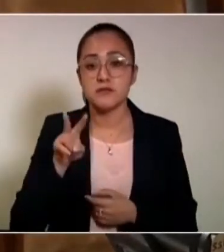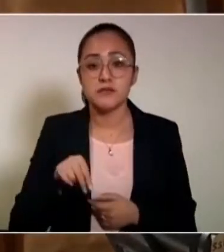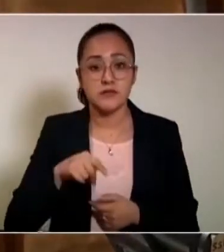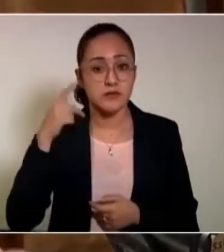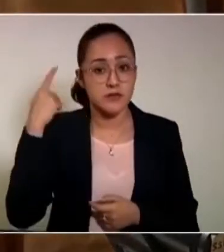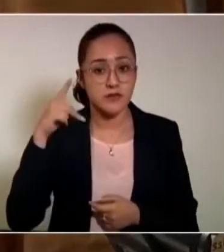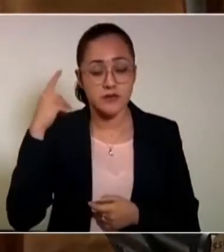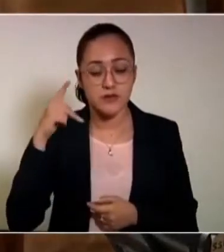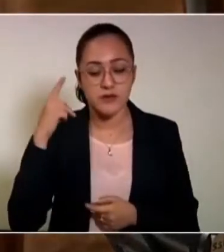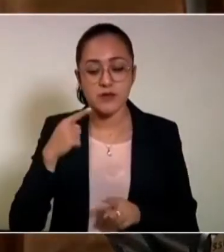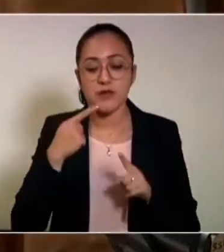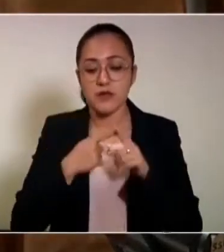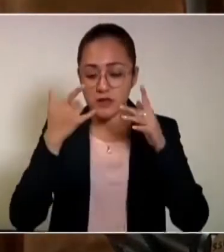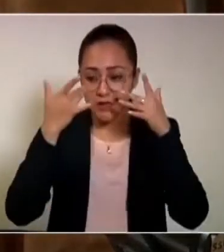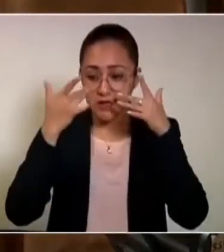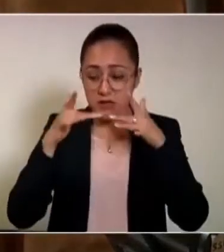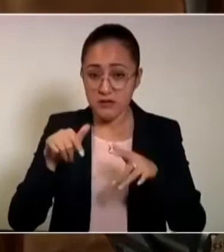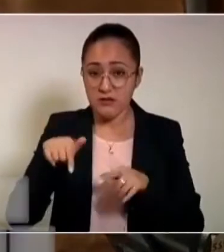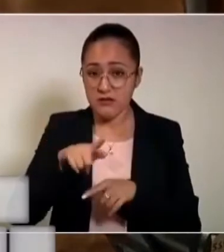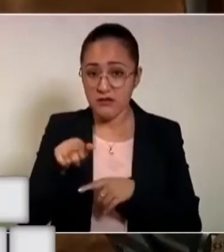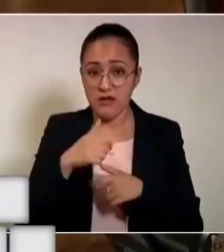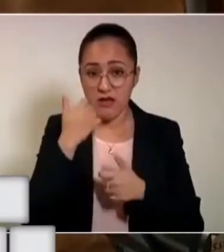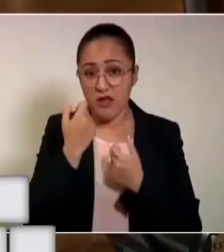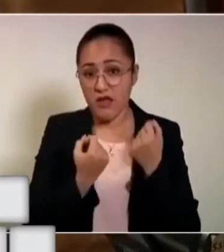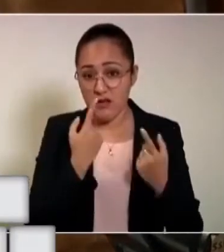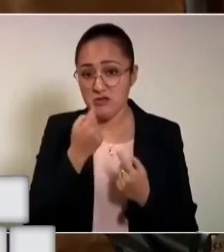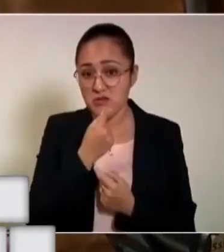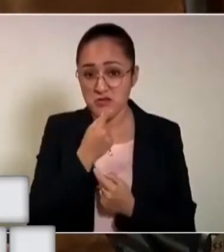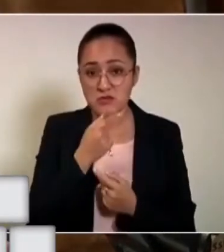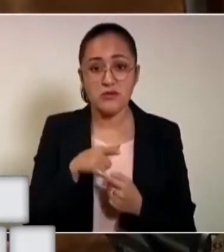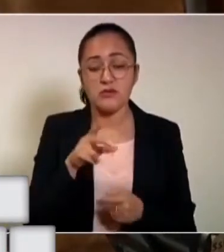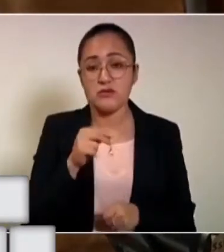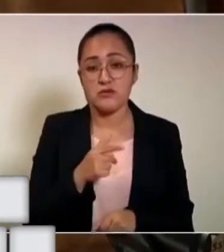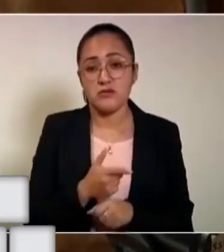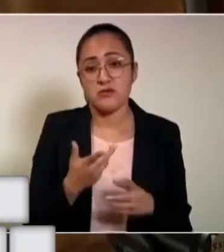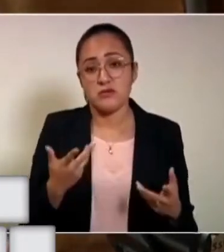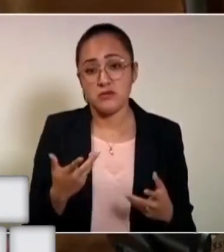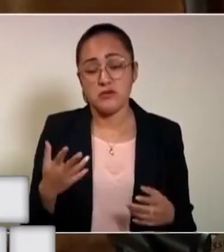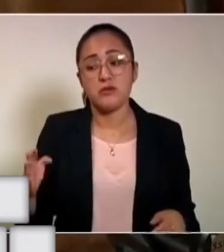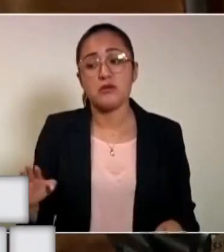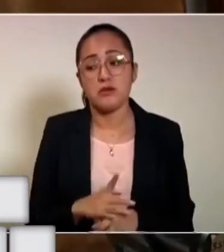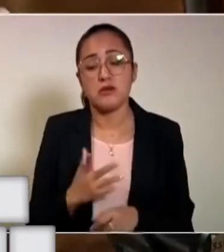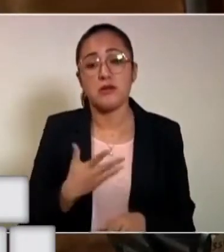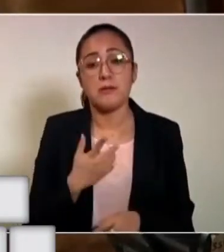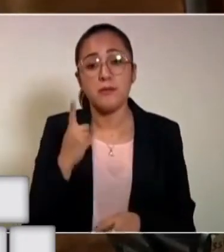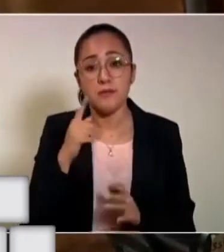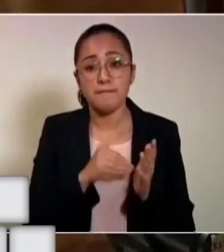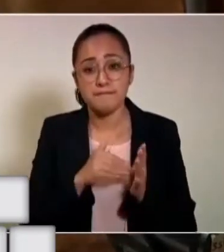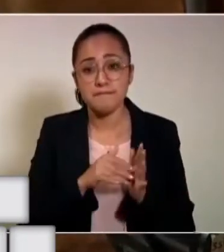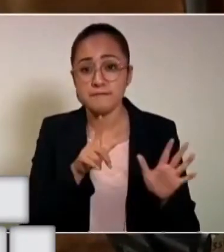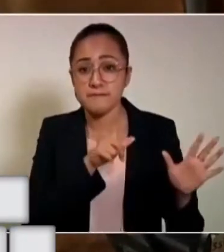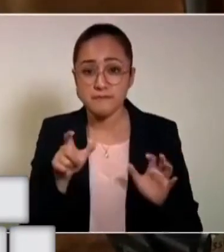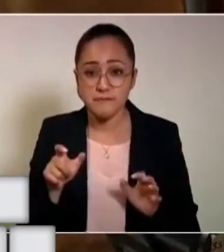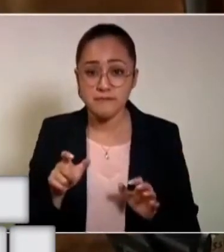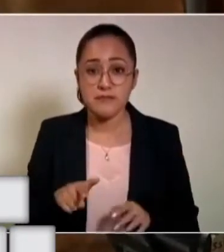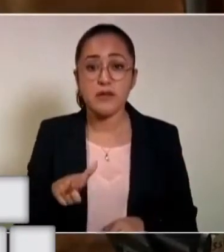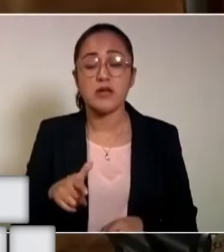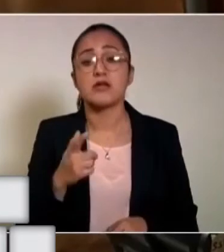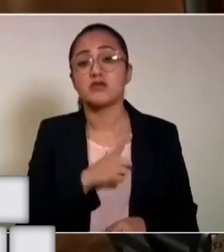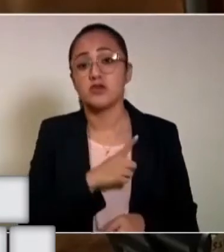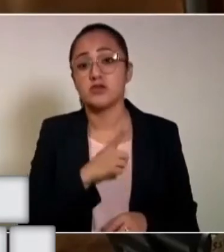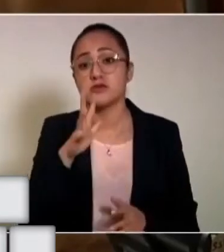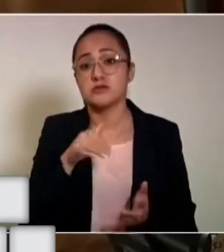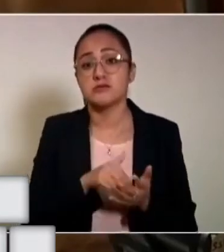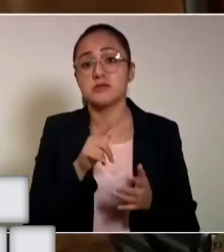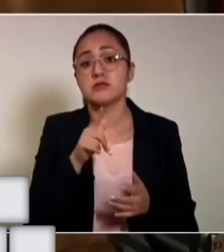en Puebla, la deserción es un problema que no es grave, porque si tenemos más de 1.700.000 y solo 5